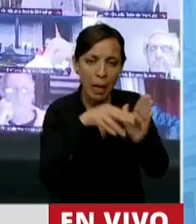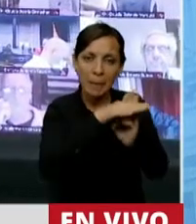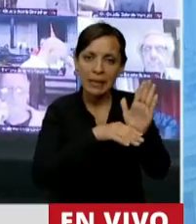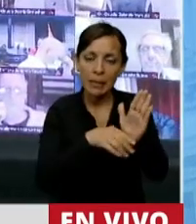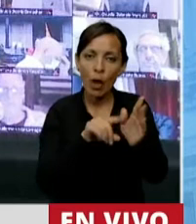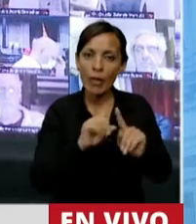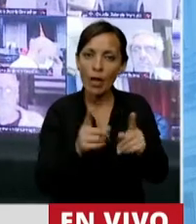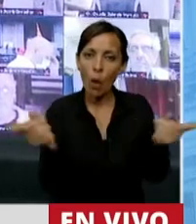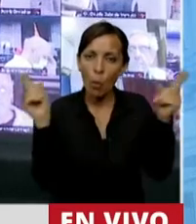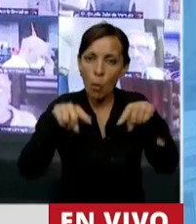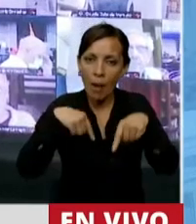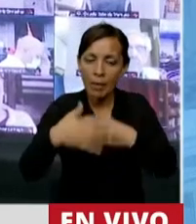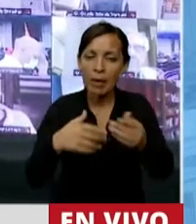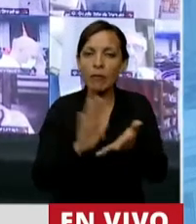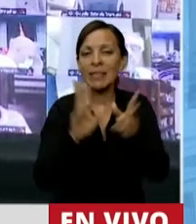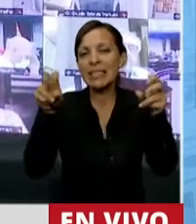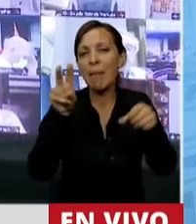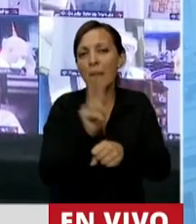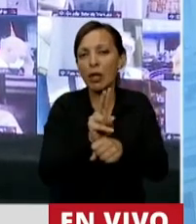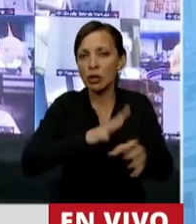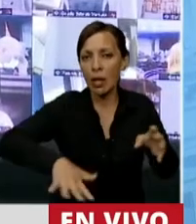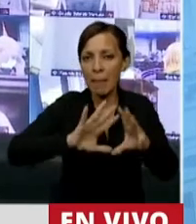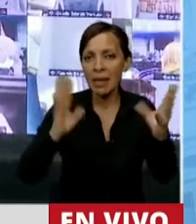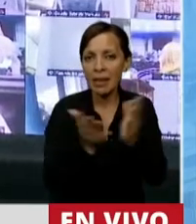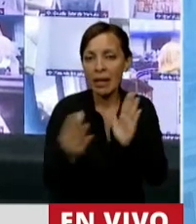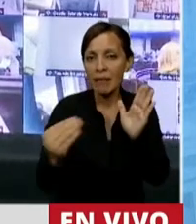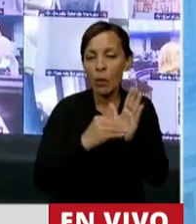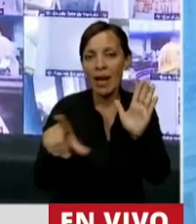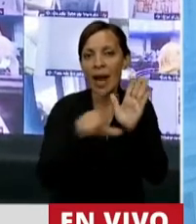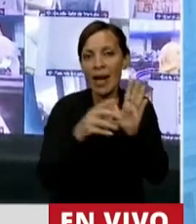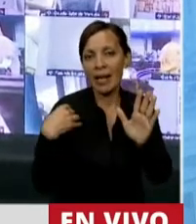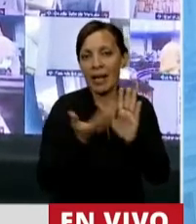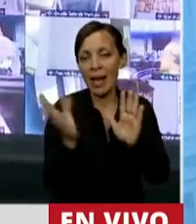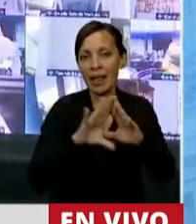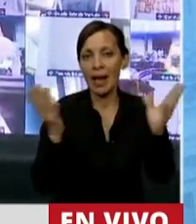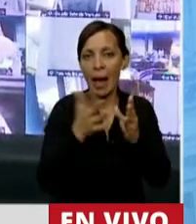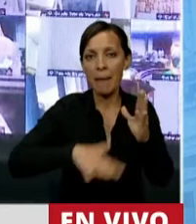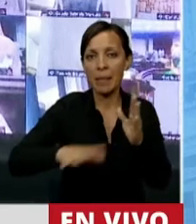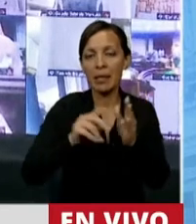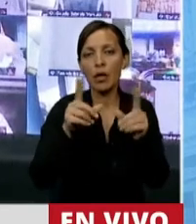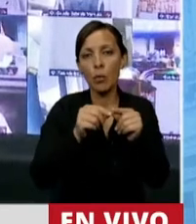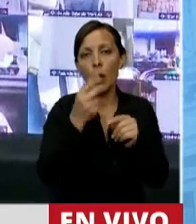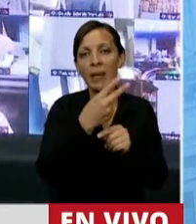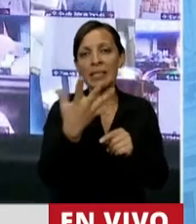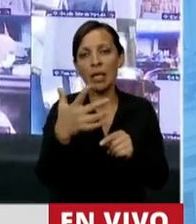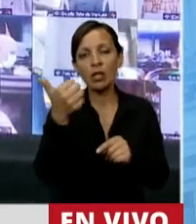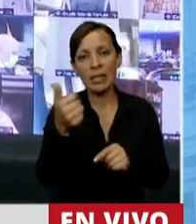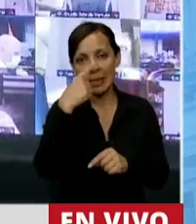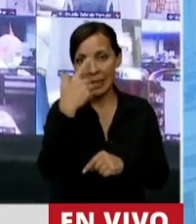no regresión en materia de protección ambiental que está consagrado en la Ley General del Ambiente número 25.675.